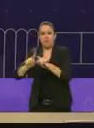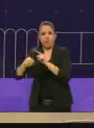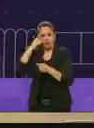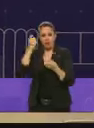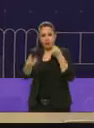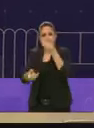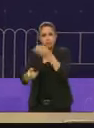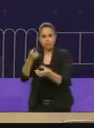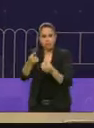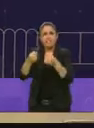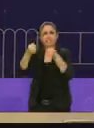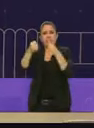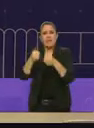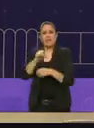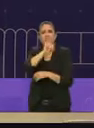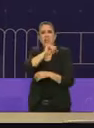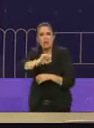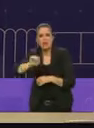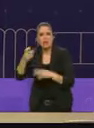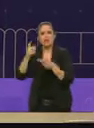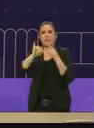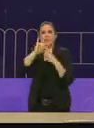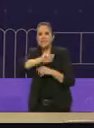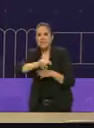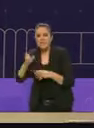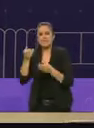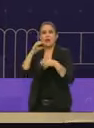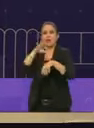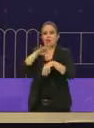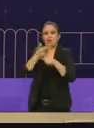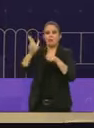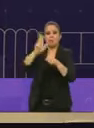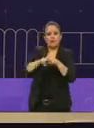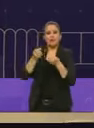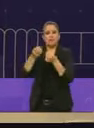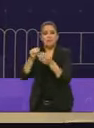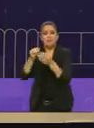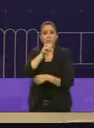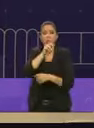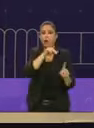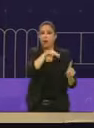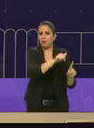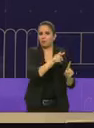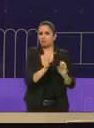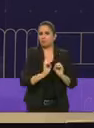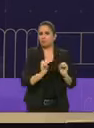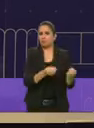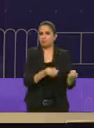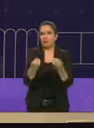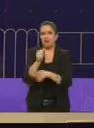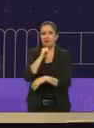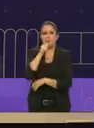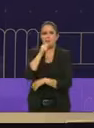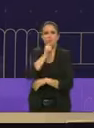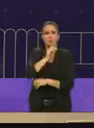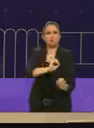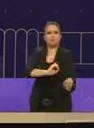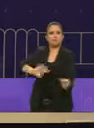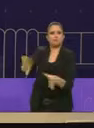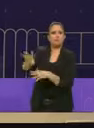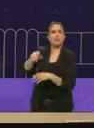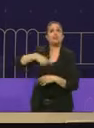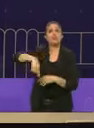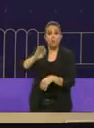la seguridad social que Morena no les ha dado. Precisamente, no podemos hablar de bienestar